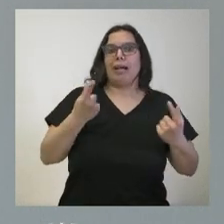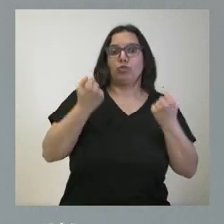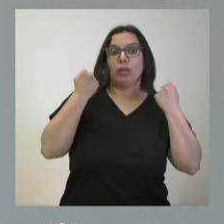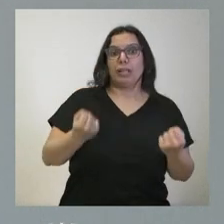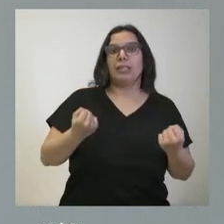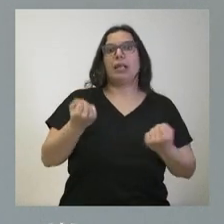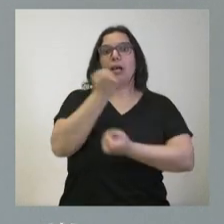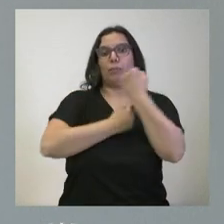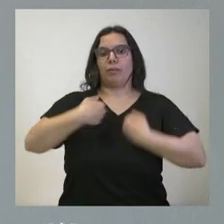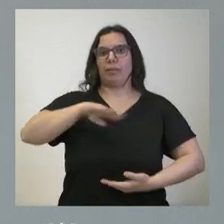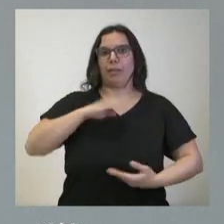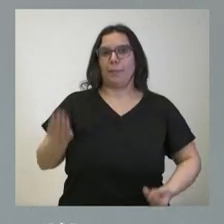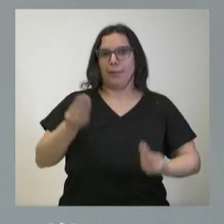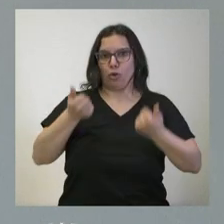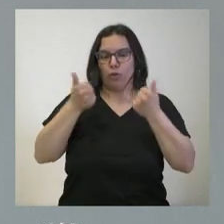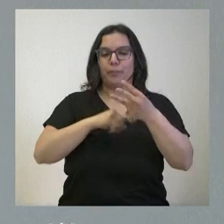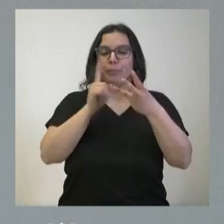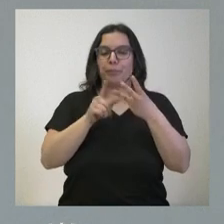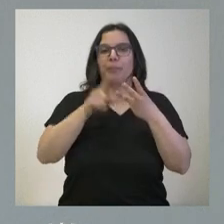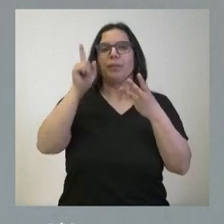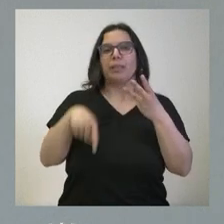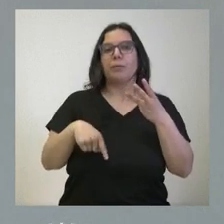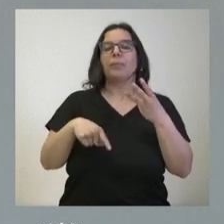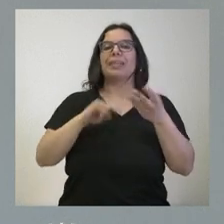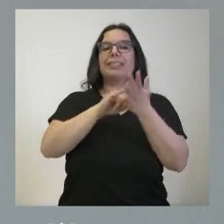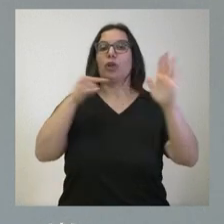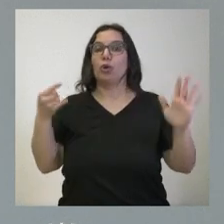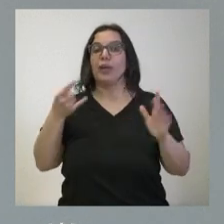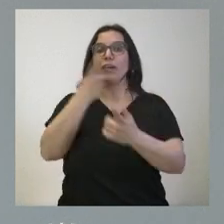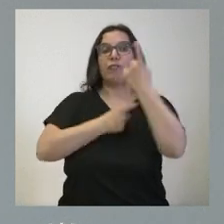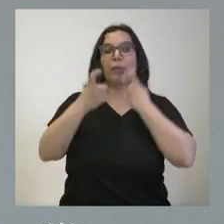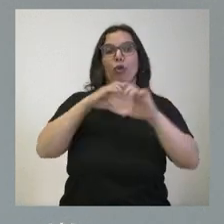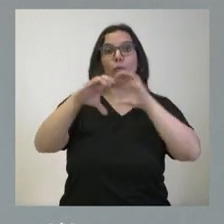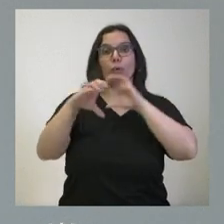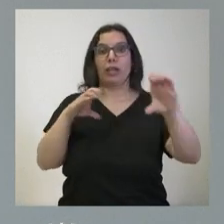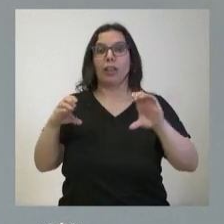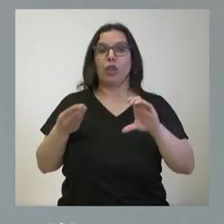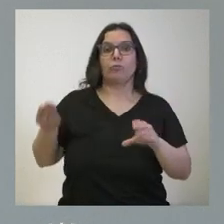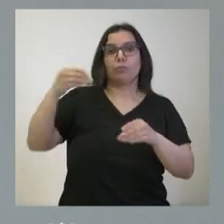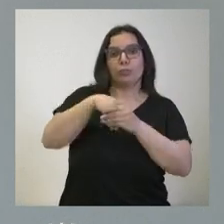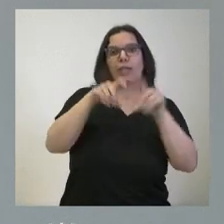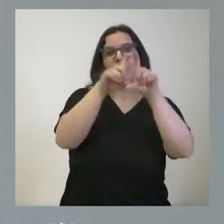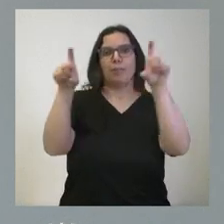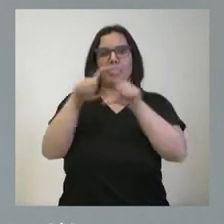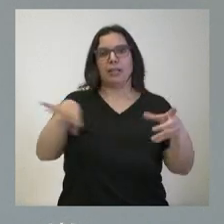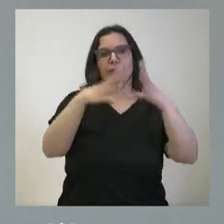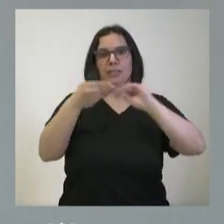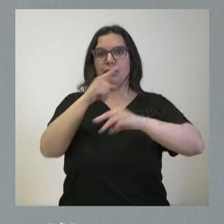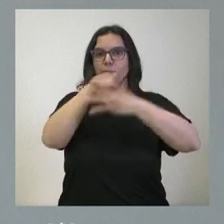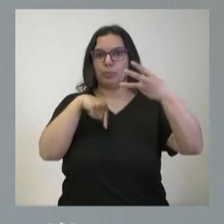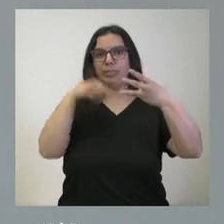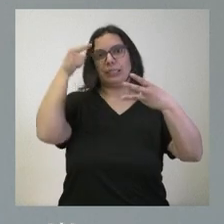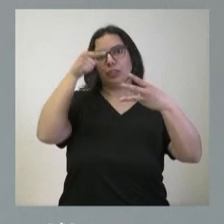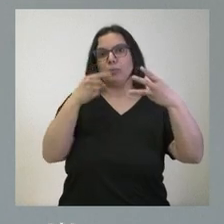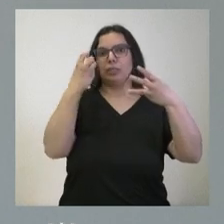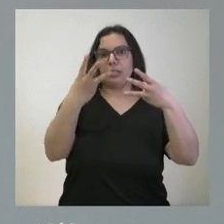la mejora de competitividad. Y el tercero, la incorporación de las tecnologías de la información y comunicación en las empresas. Por otro lado, tres objetivos. El que